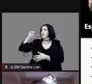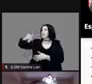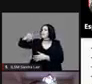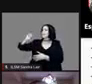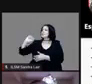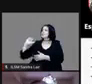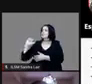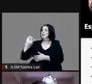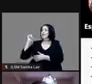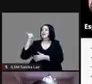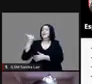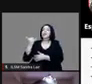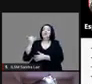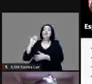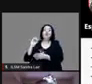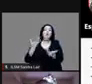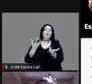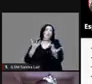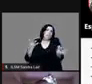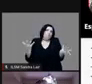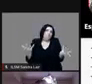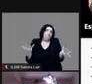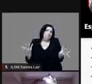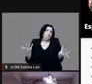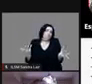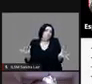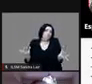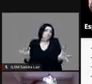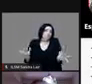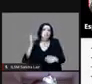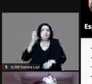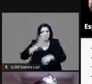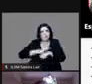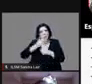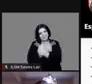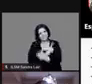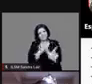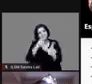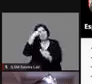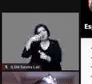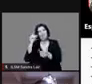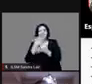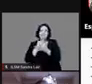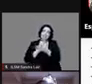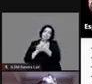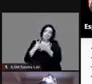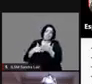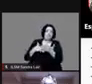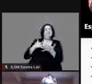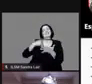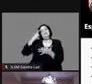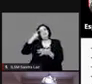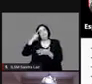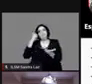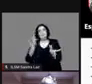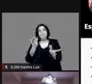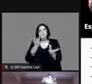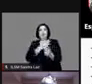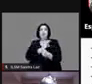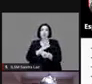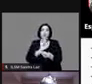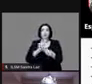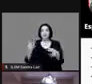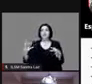parte desde una subjetividad hay mayor libertad para escribir lo que uno piensa lo que uno siente y poder vincular